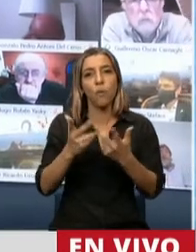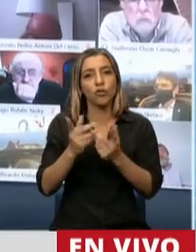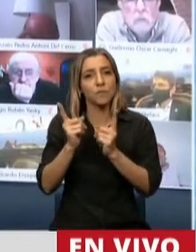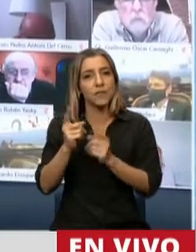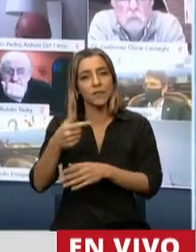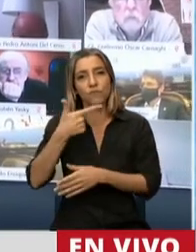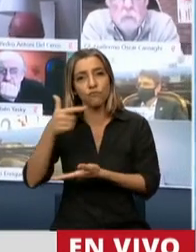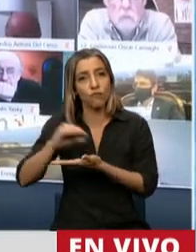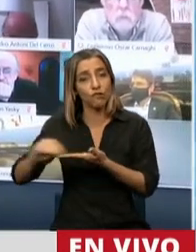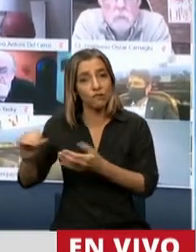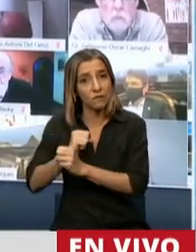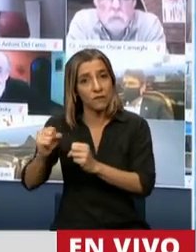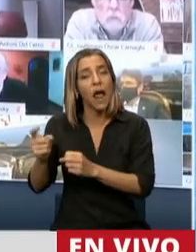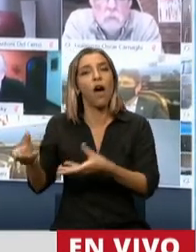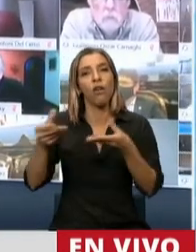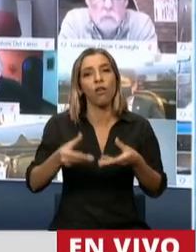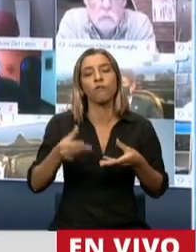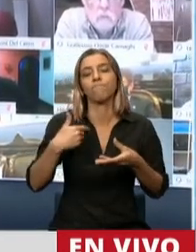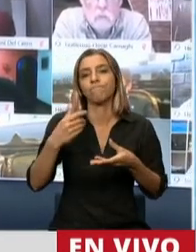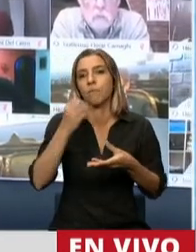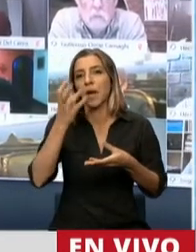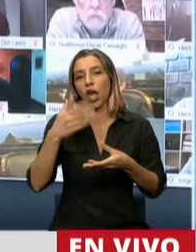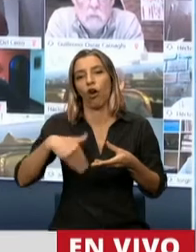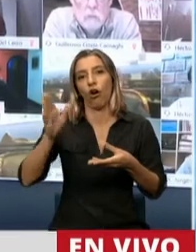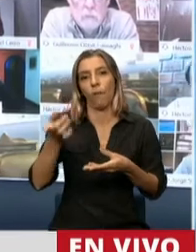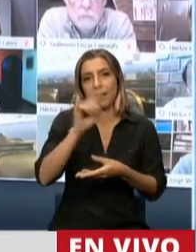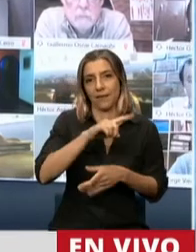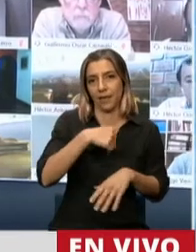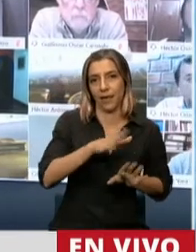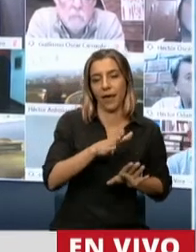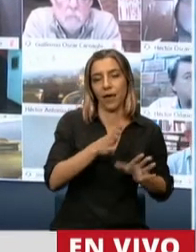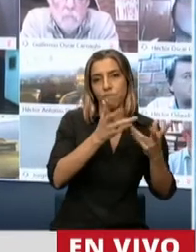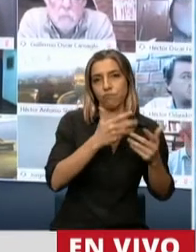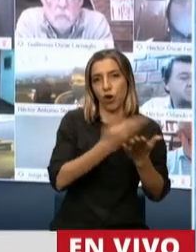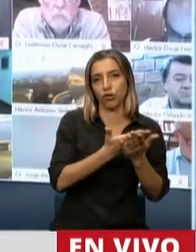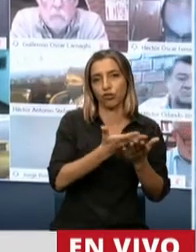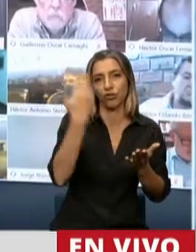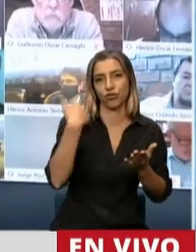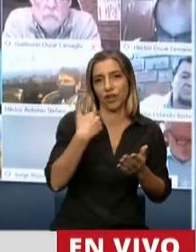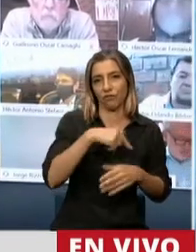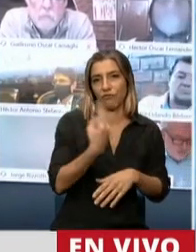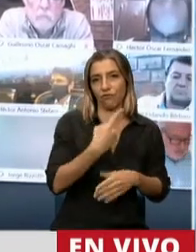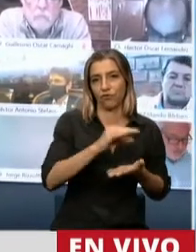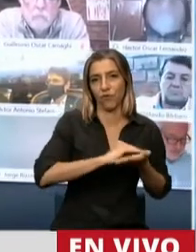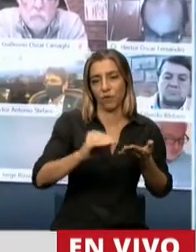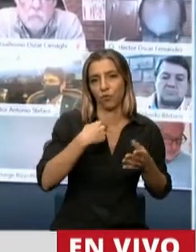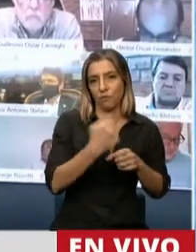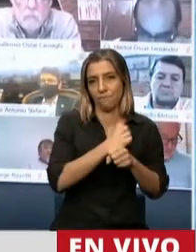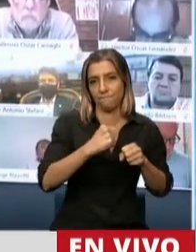revisión del Senado es un proyecto superador, es un proyecto que mejora notablemente el proyecto que habíamos aprobado